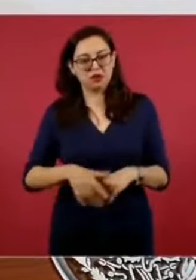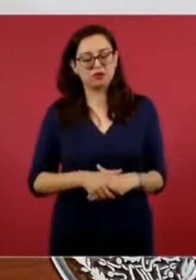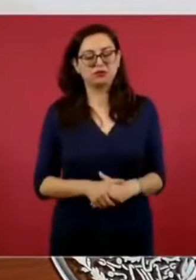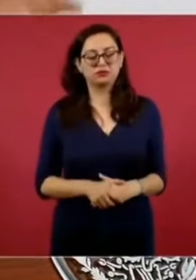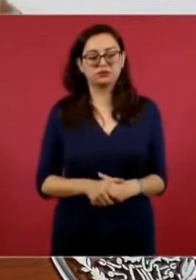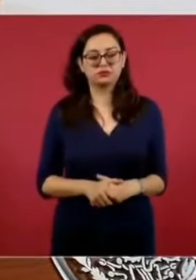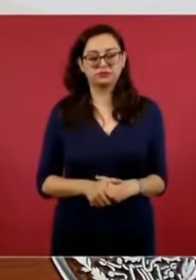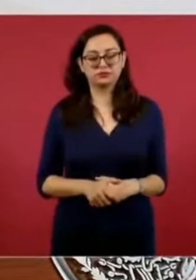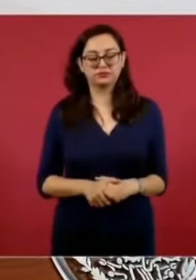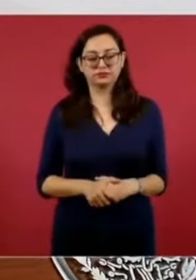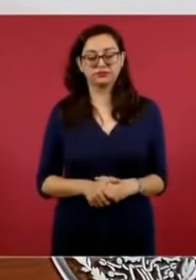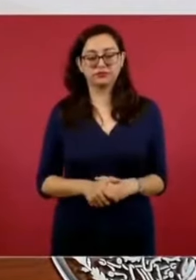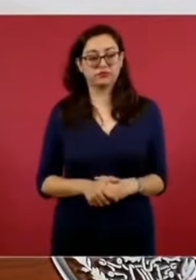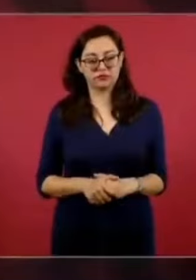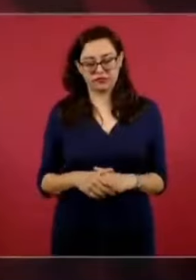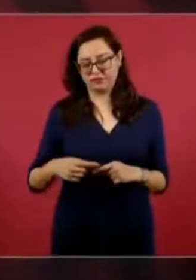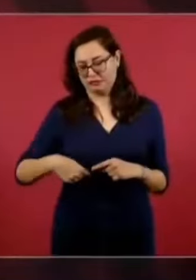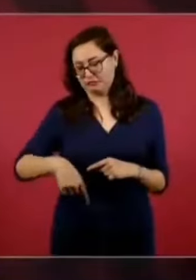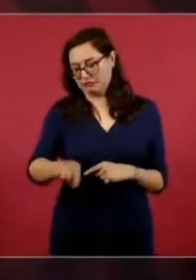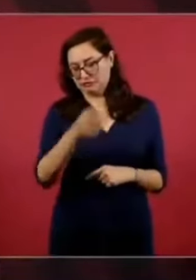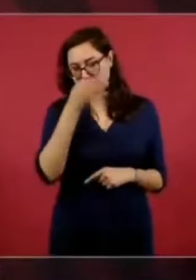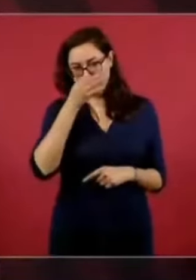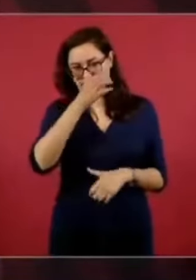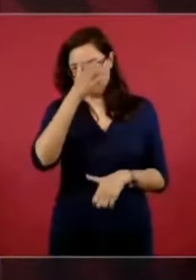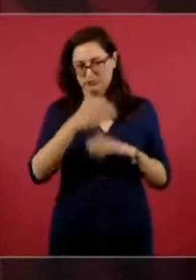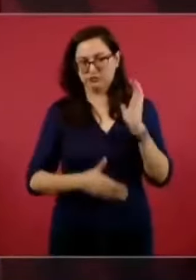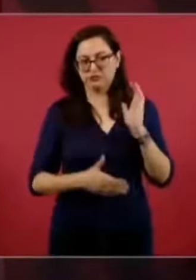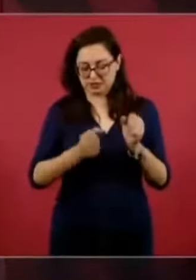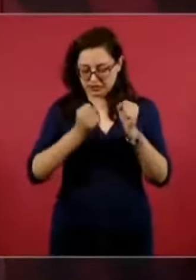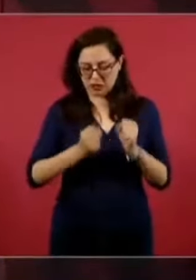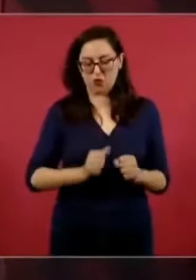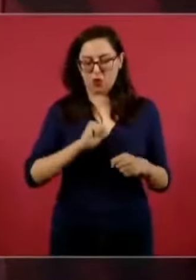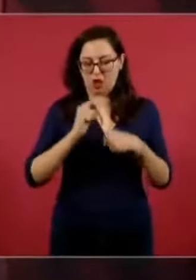Entonces, ya para cerrar, hacemos un homenaje.